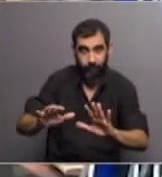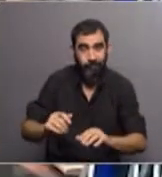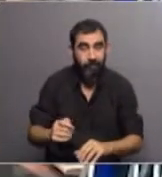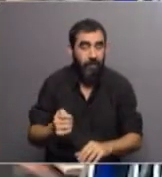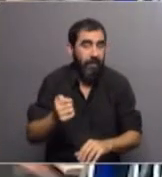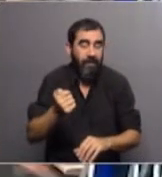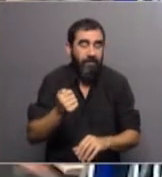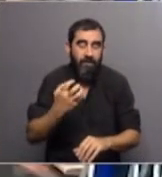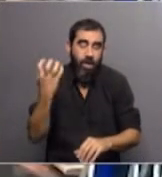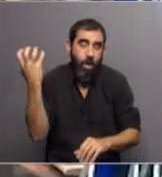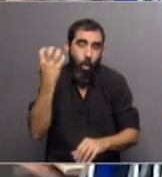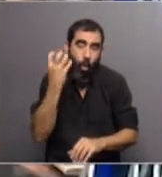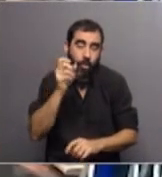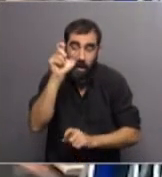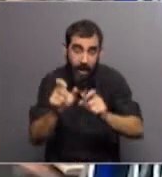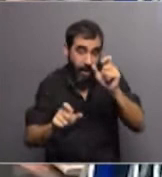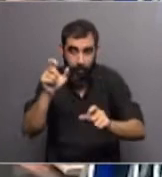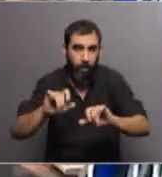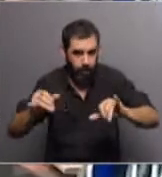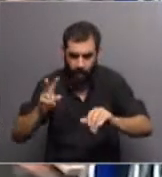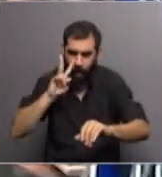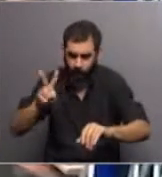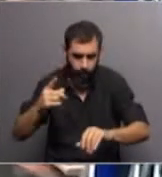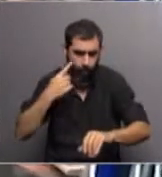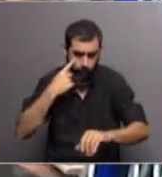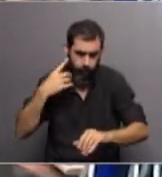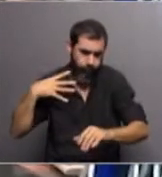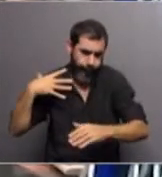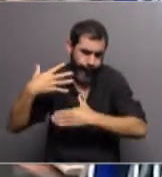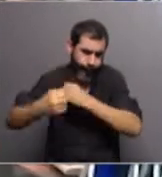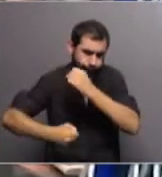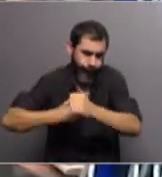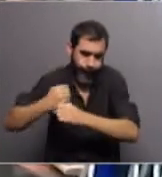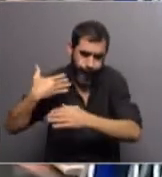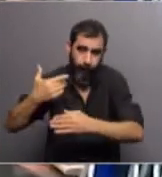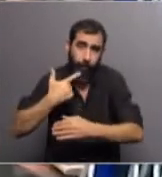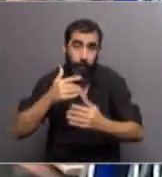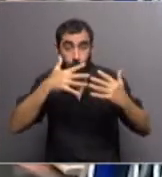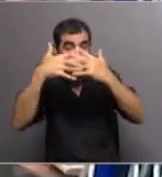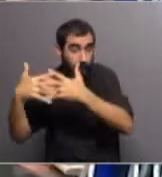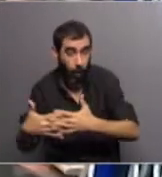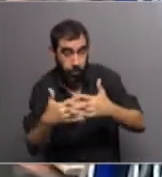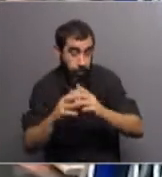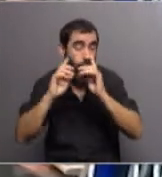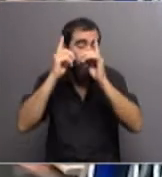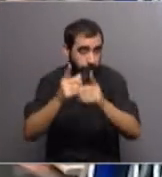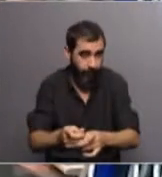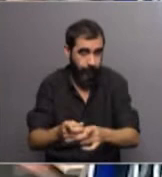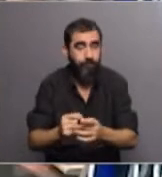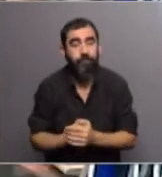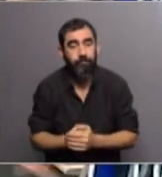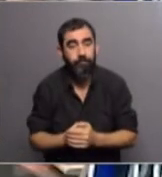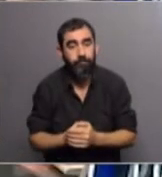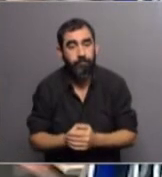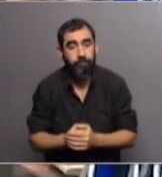una tragedia que las personas, como lo hemos visto y vivido en muchos, en Estados Unidos también, es